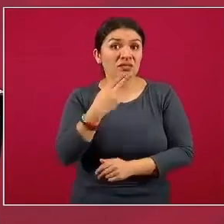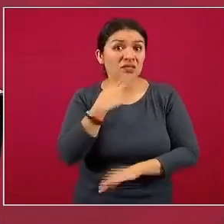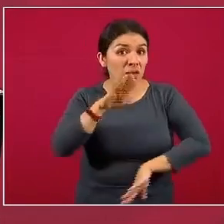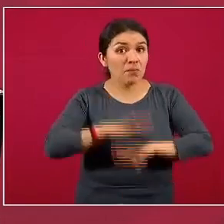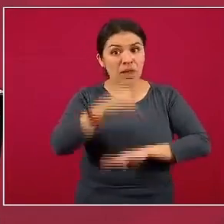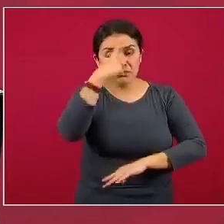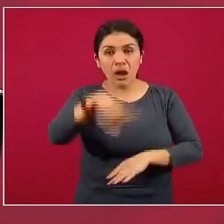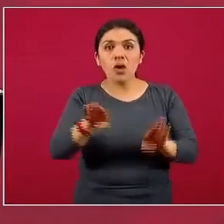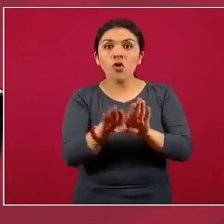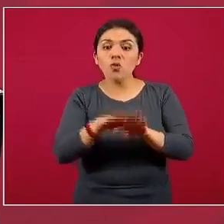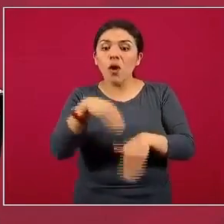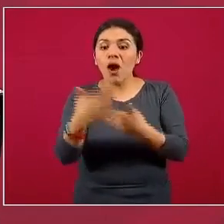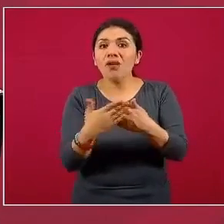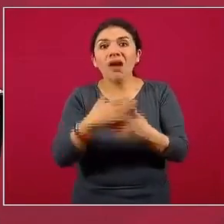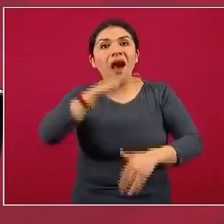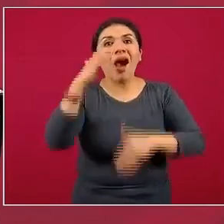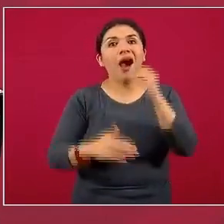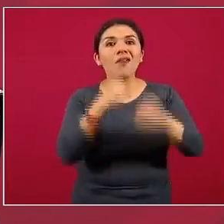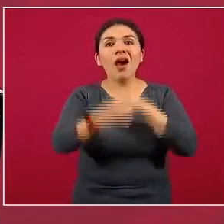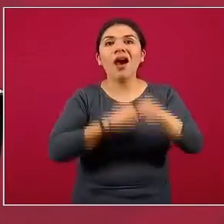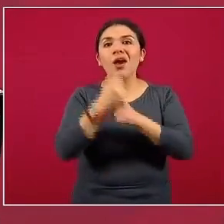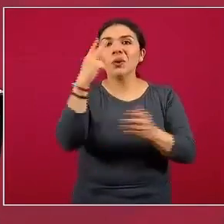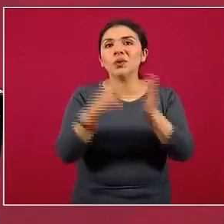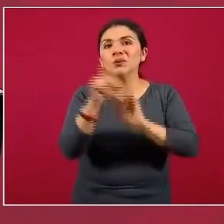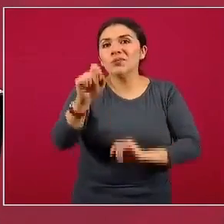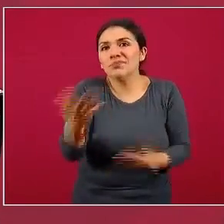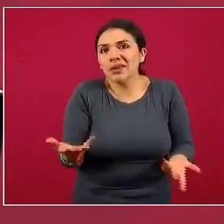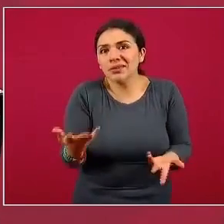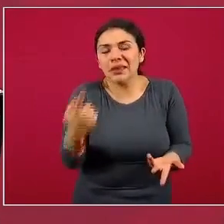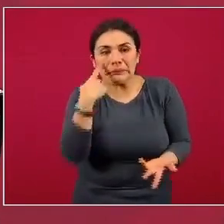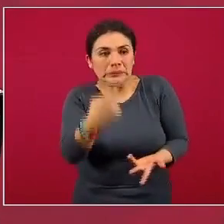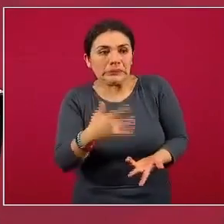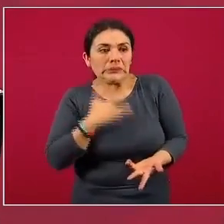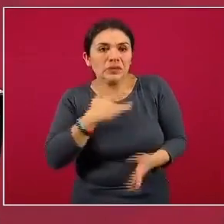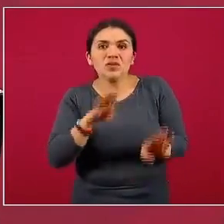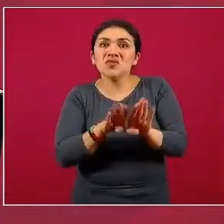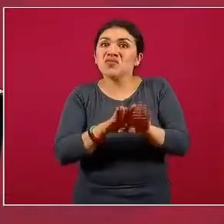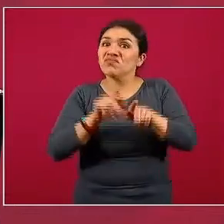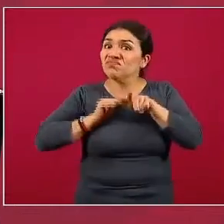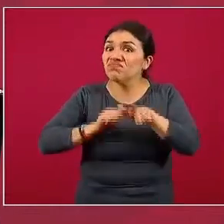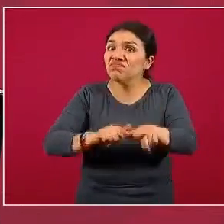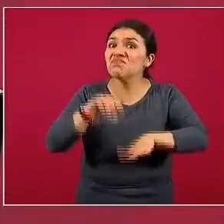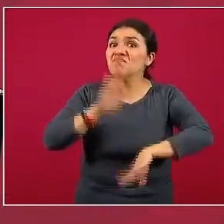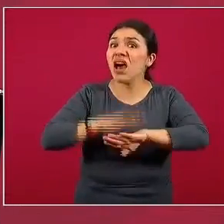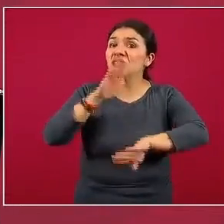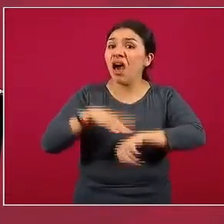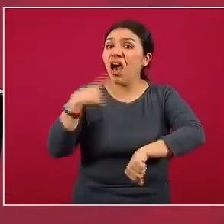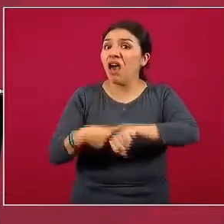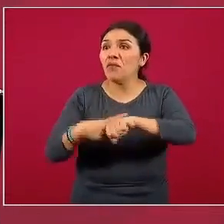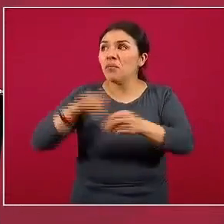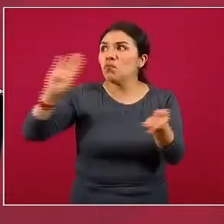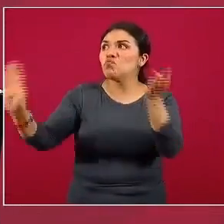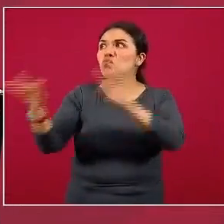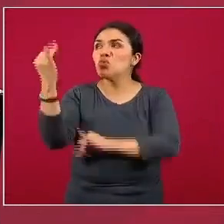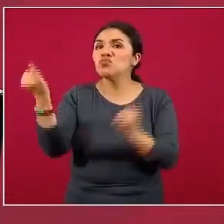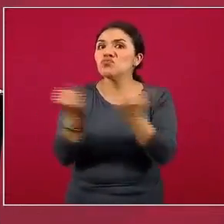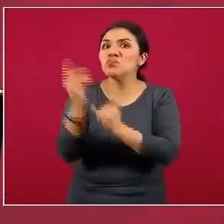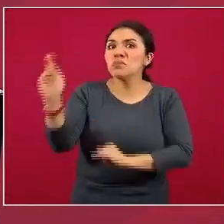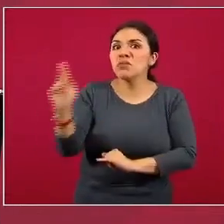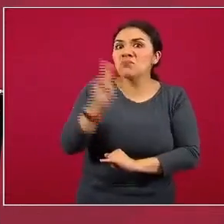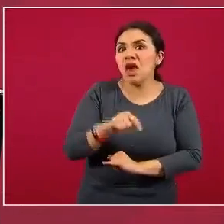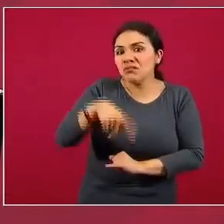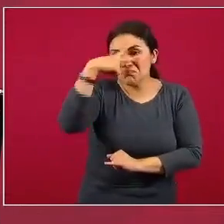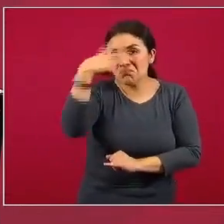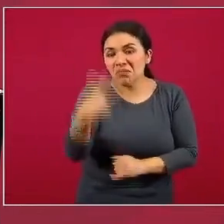al cierre del año, 2020, y ante la perspectiva de la continuidad de esta epidemia en el mundo, y en